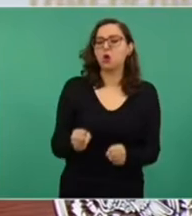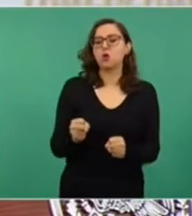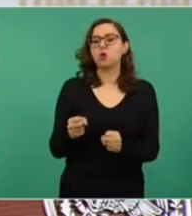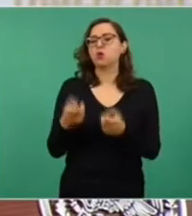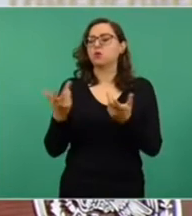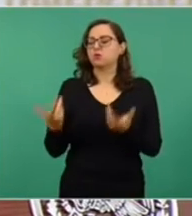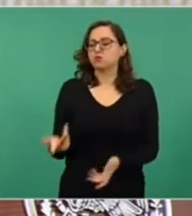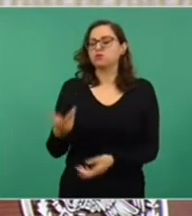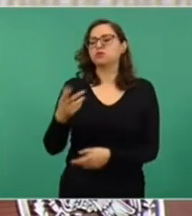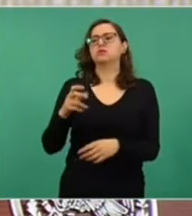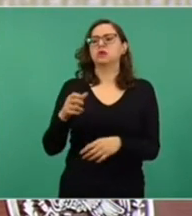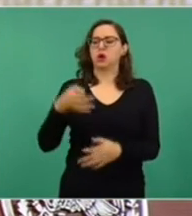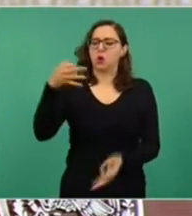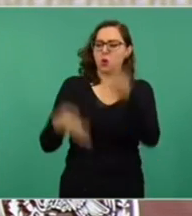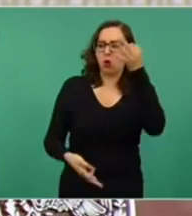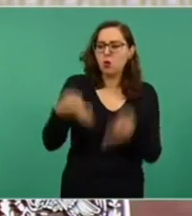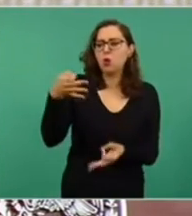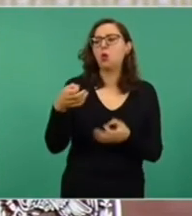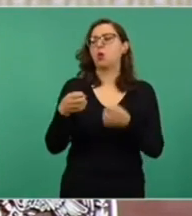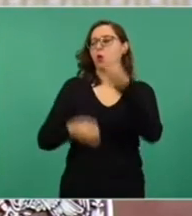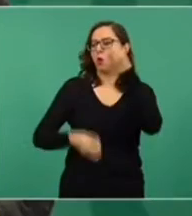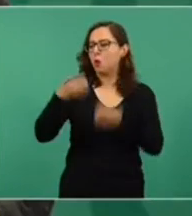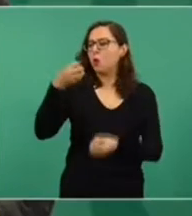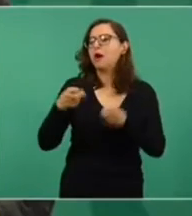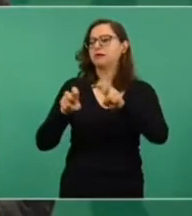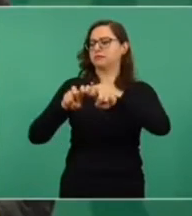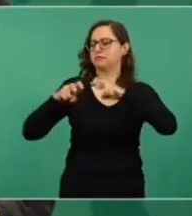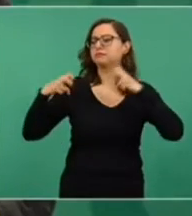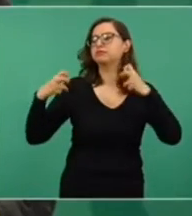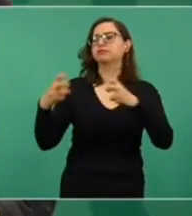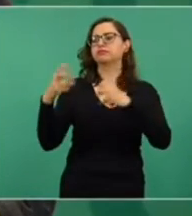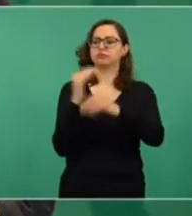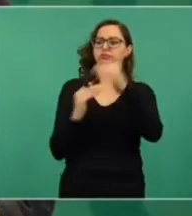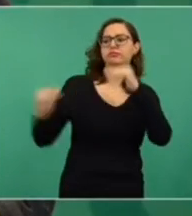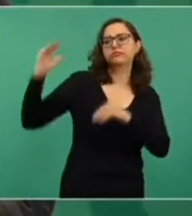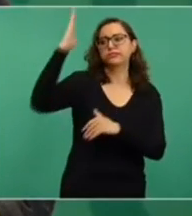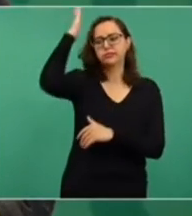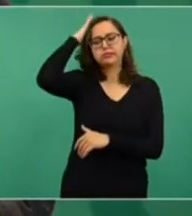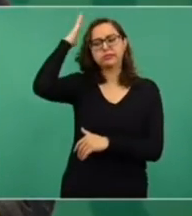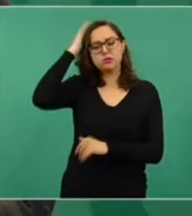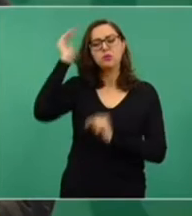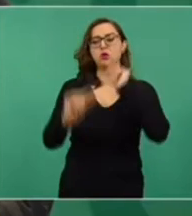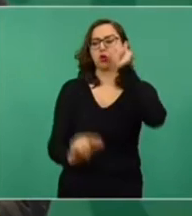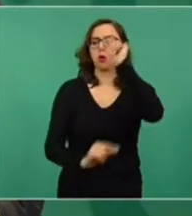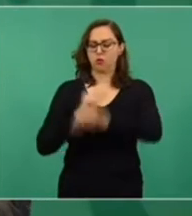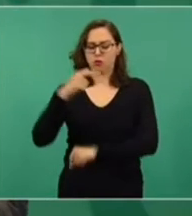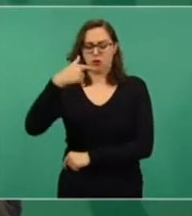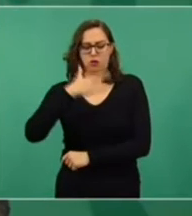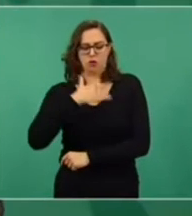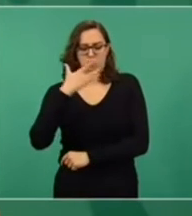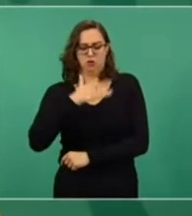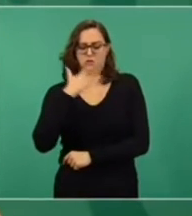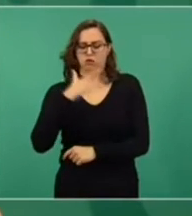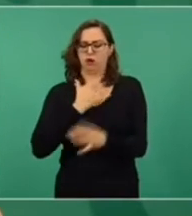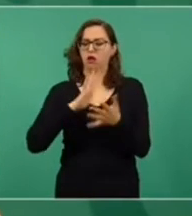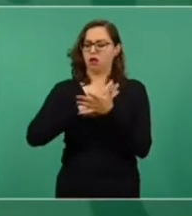más sensibles y van a tener una dimensión social y van a poder